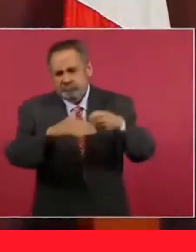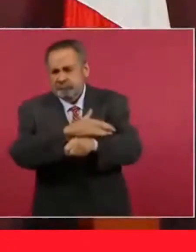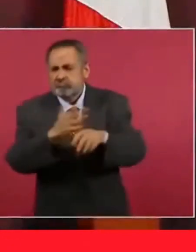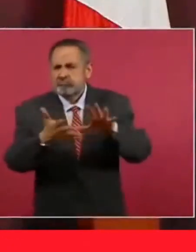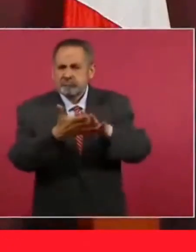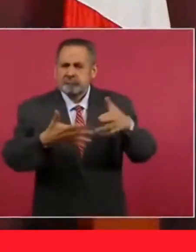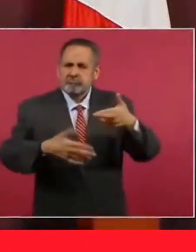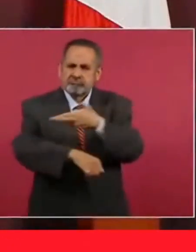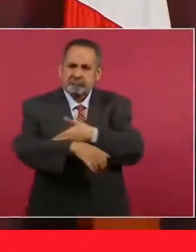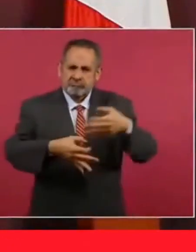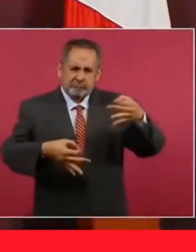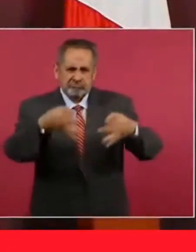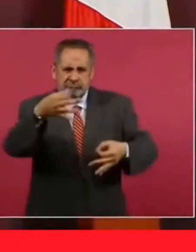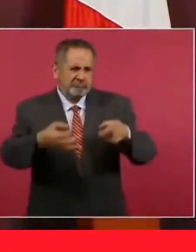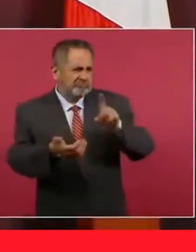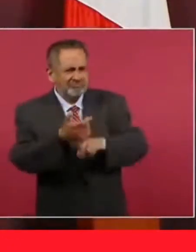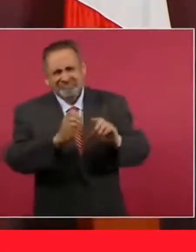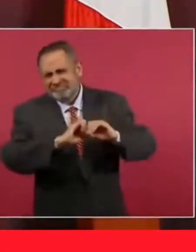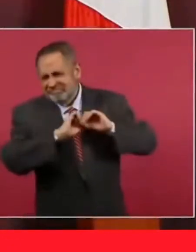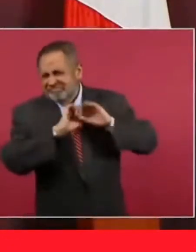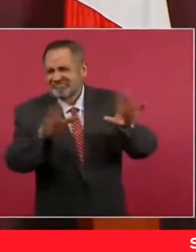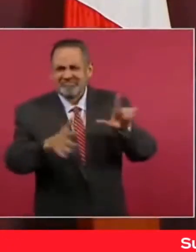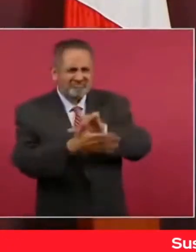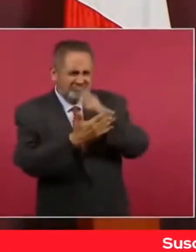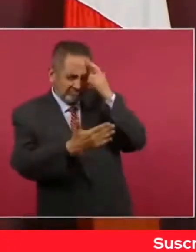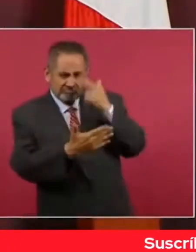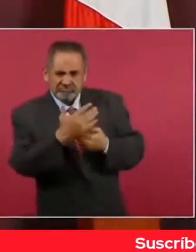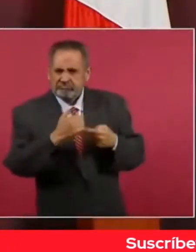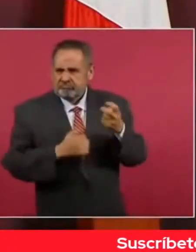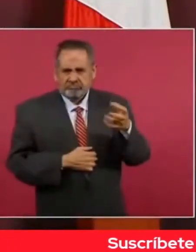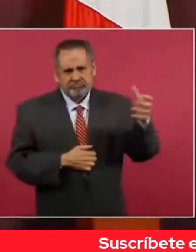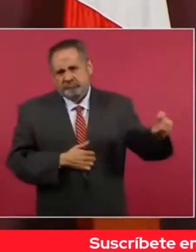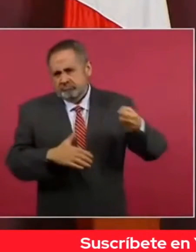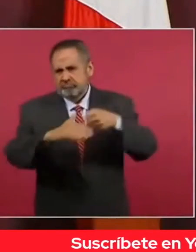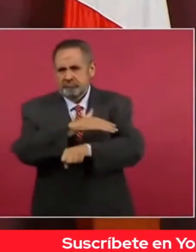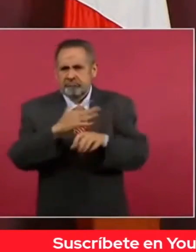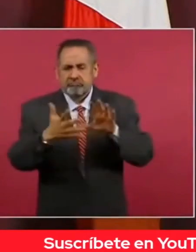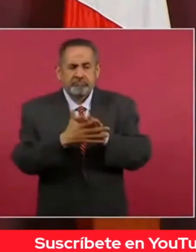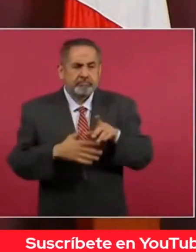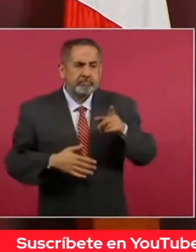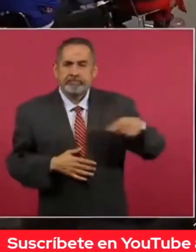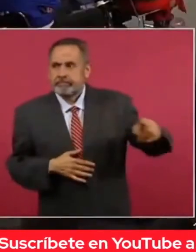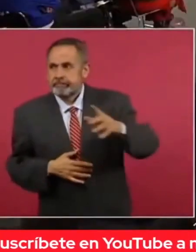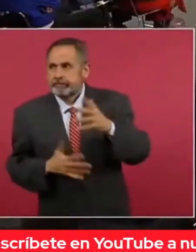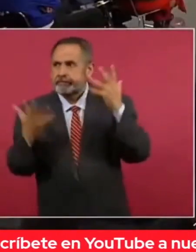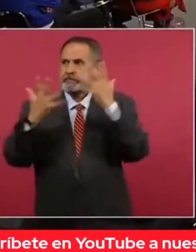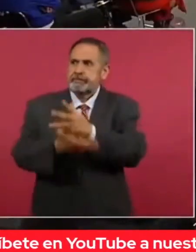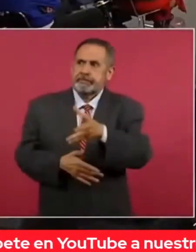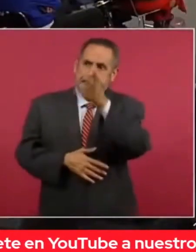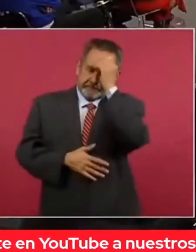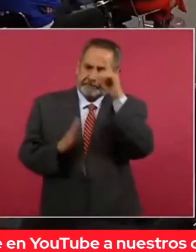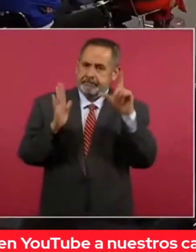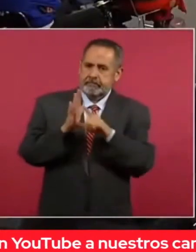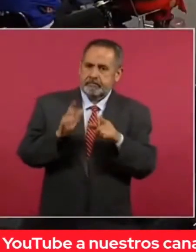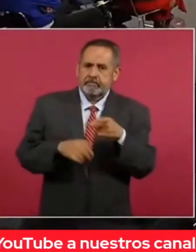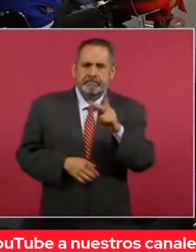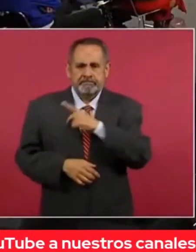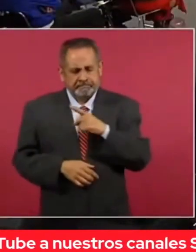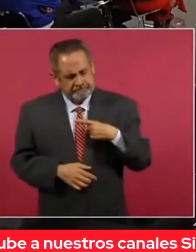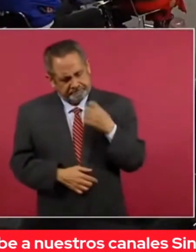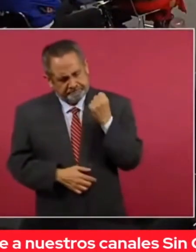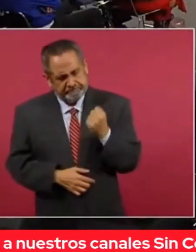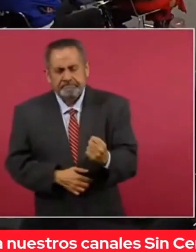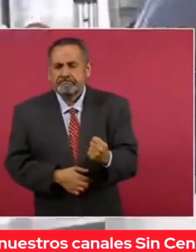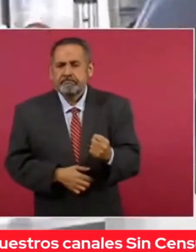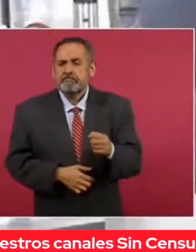evidentemente son delincuentes, con que hagas eso, los demás van a entender la señal, pero tienes que ser firme en la señal,